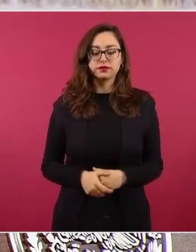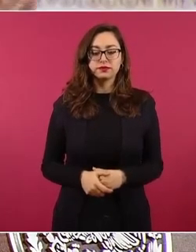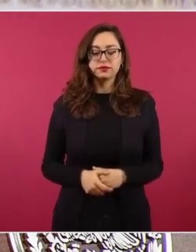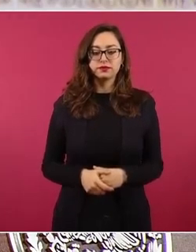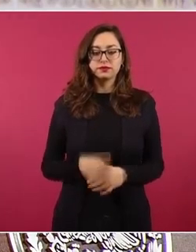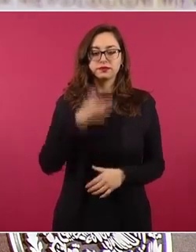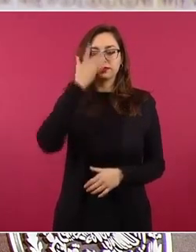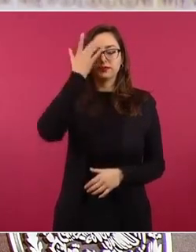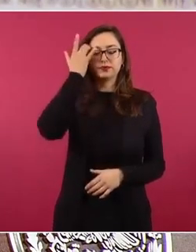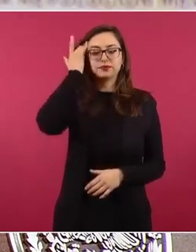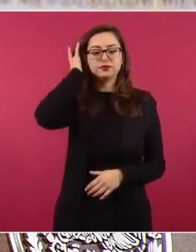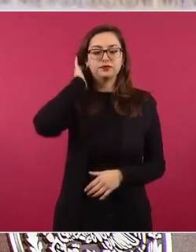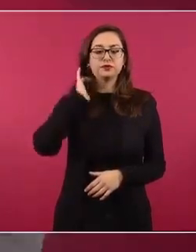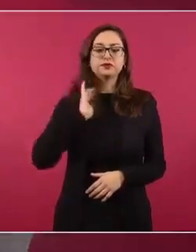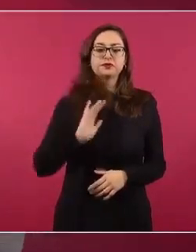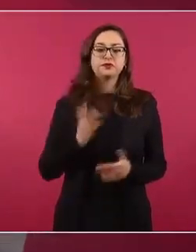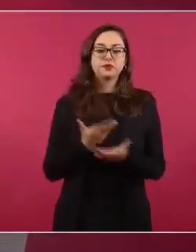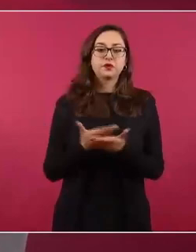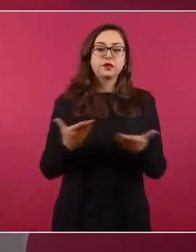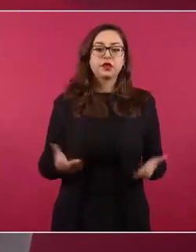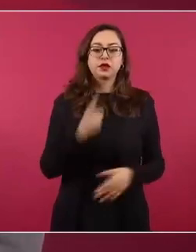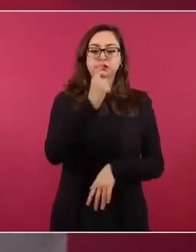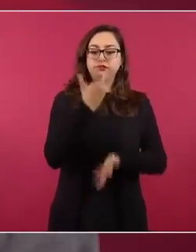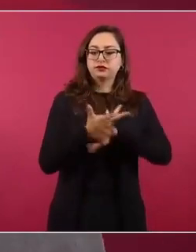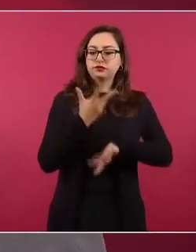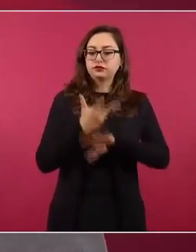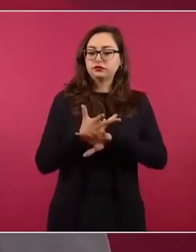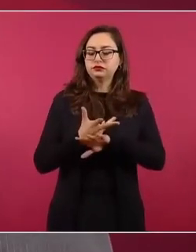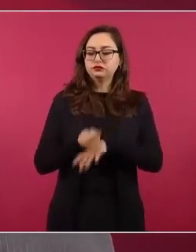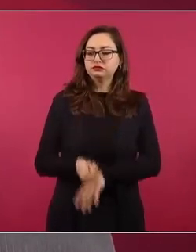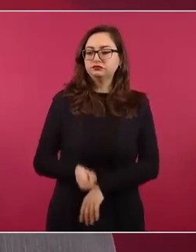Por eso vemos bien esto, porque es un primer paso,